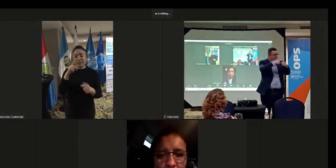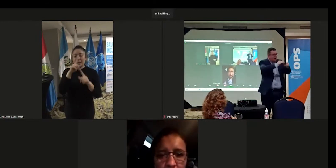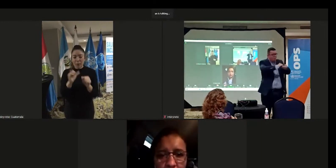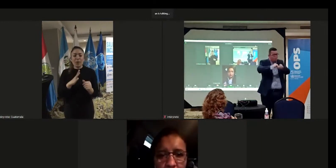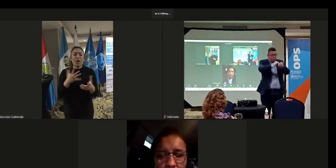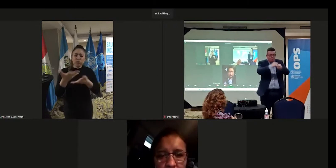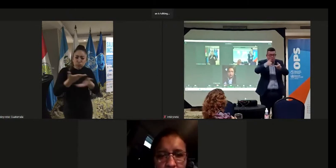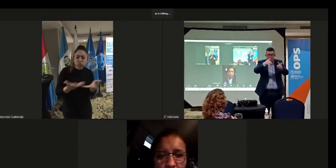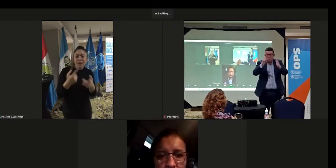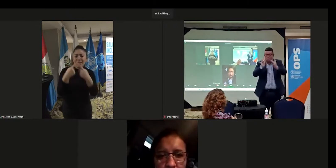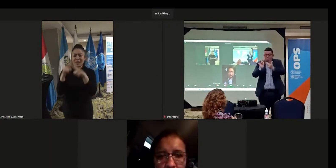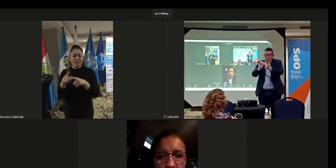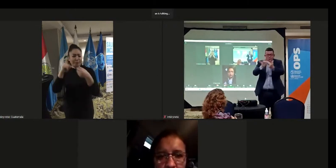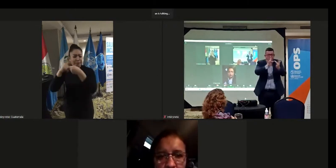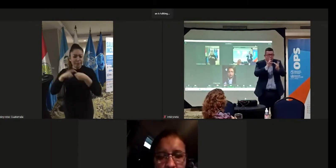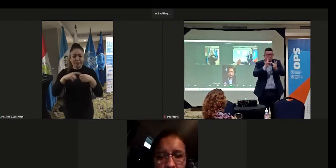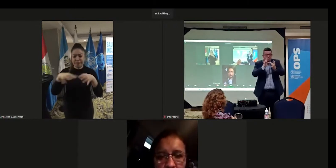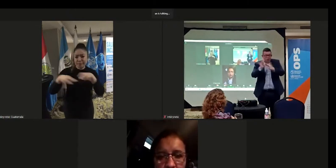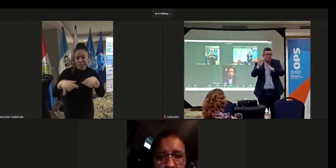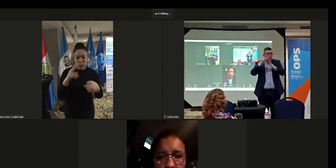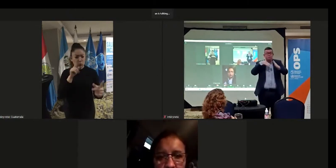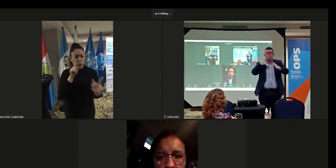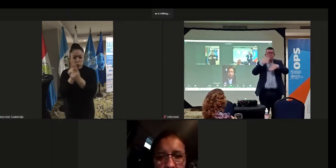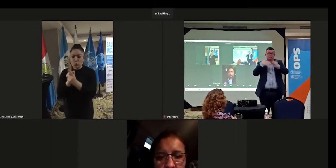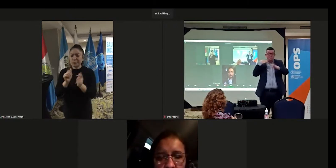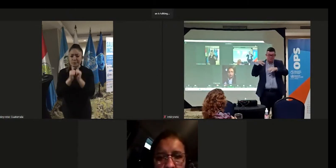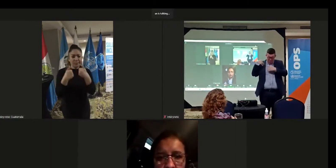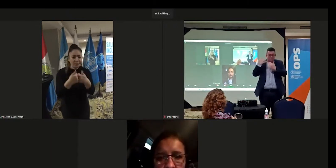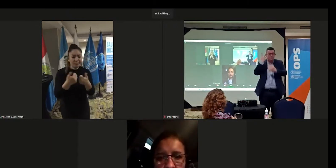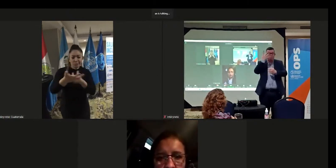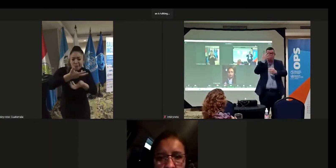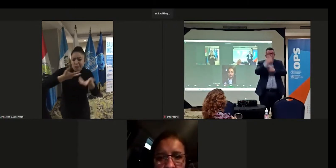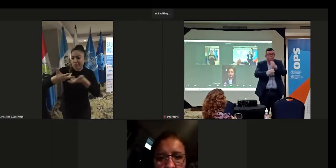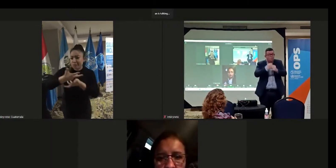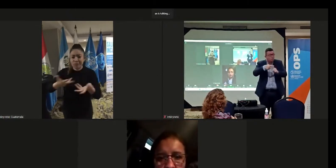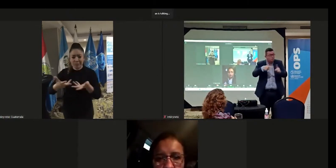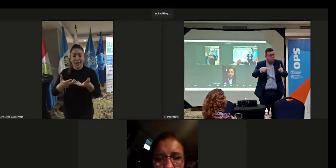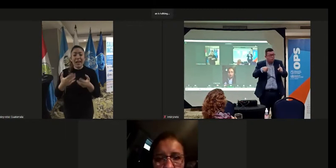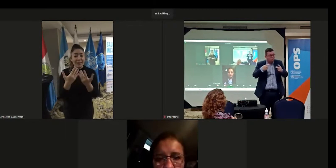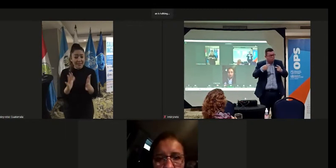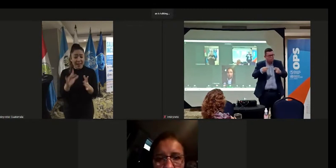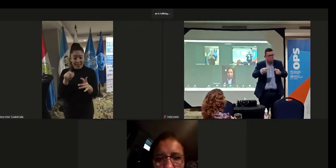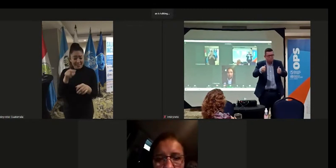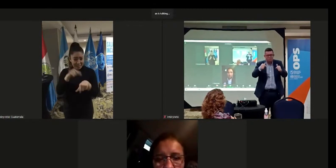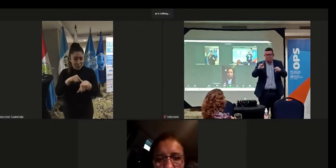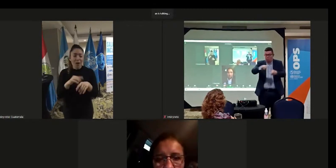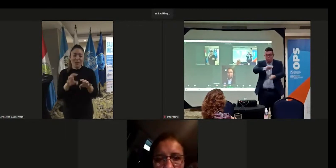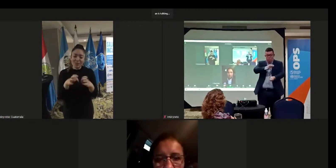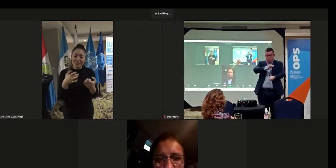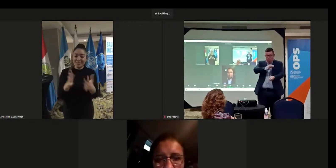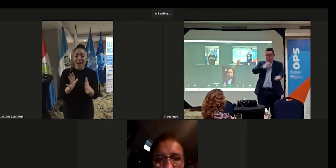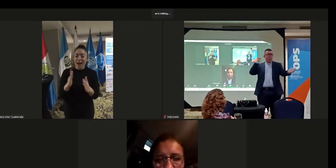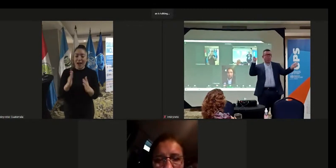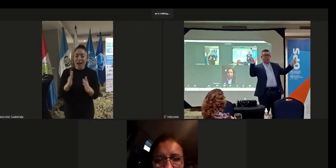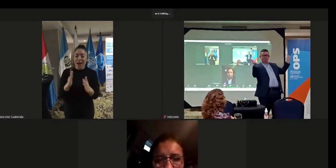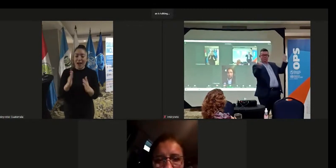y participamos en diferentes actividades, conocimos asociaciones, intercambiamos con muchos de ellos y ya desde ese entonces hasta ahora han pasado